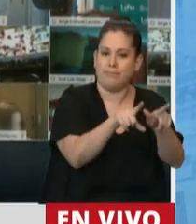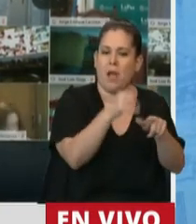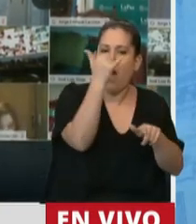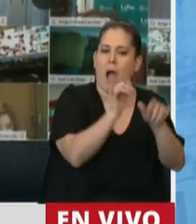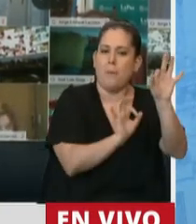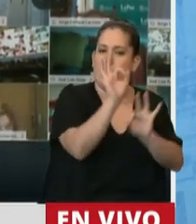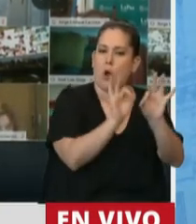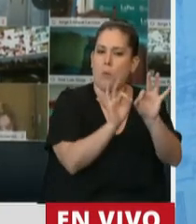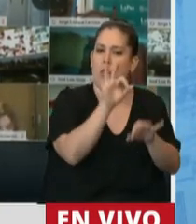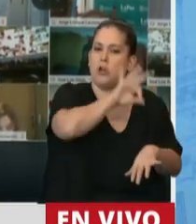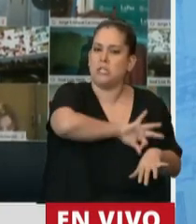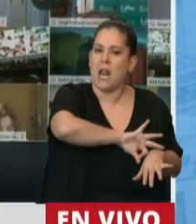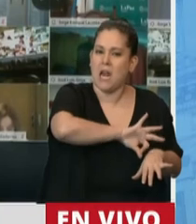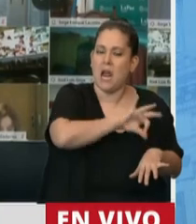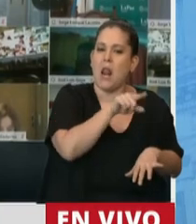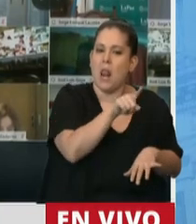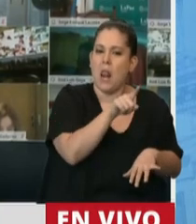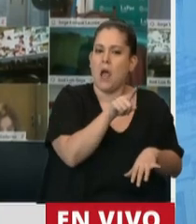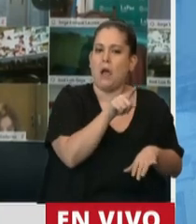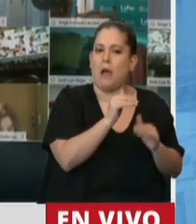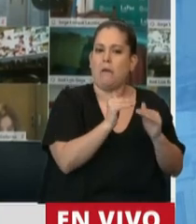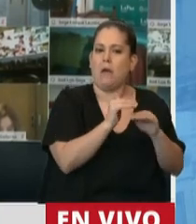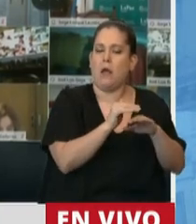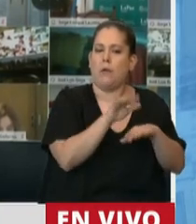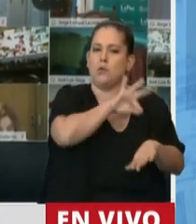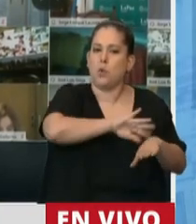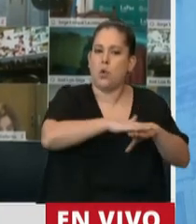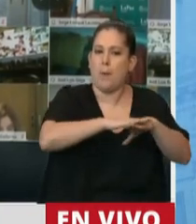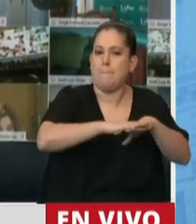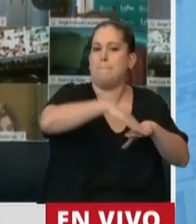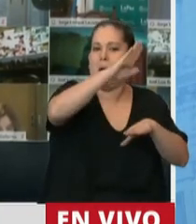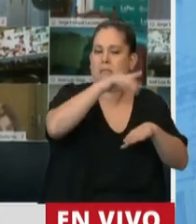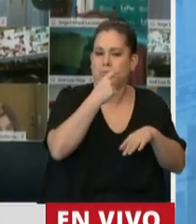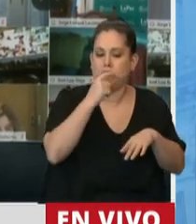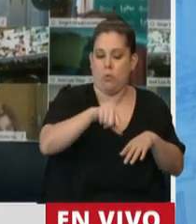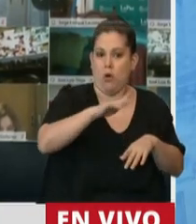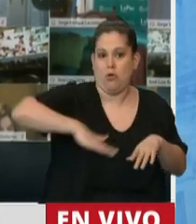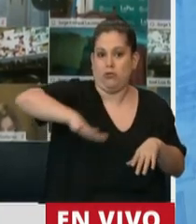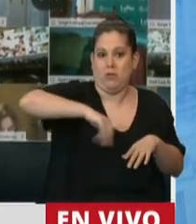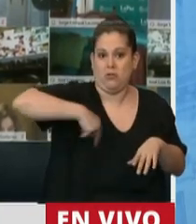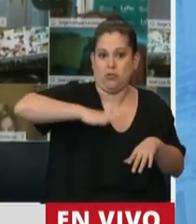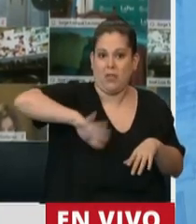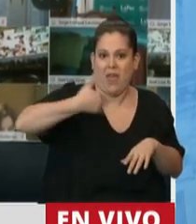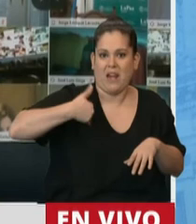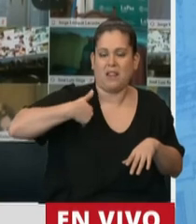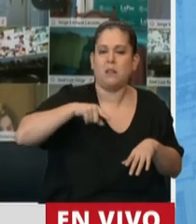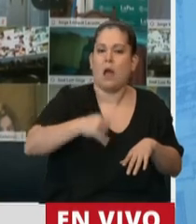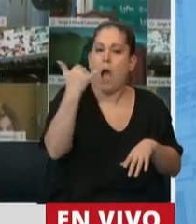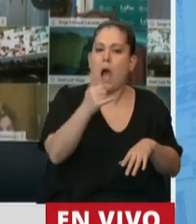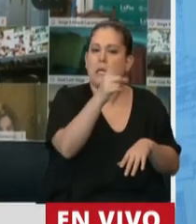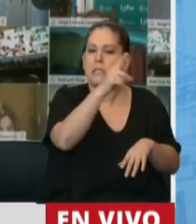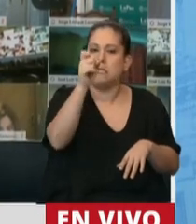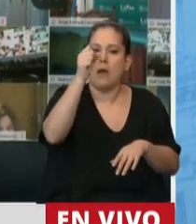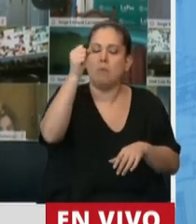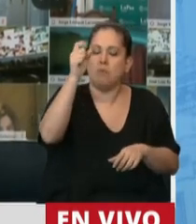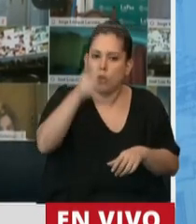salariales muy por encima de los normales en nuestra comunidad, pero además tiene el 100% de sus